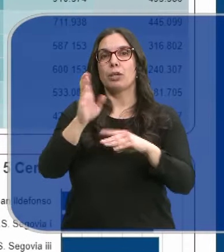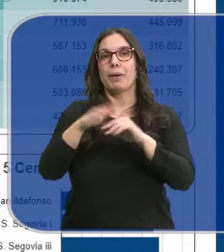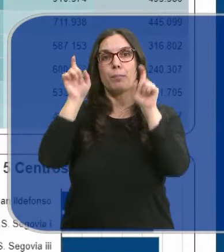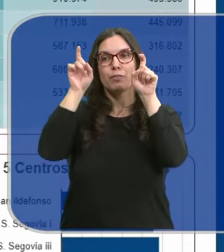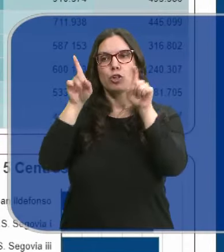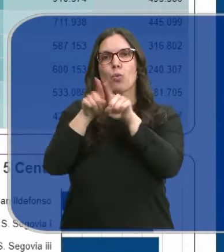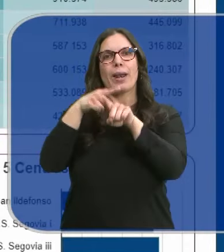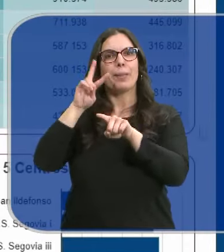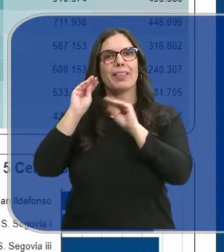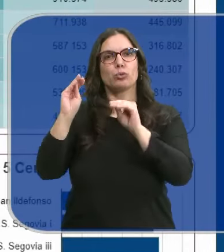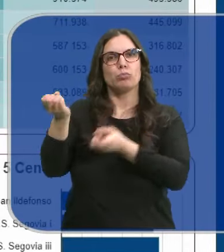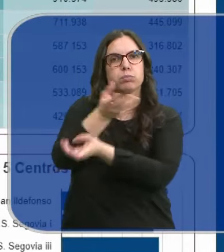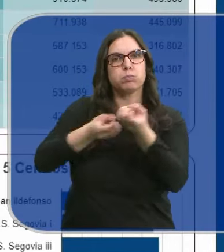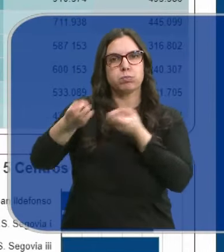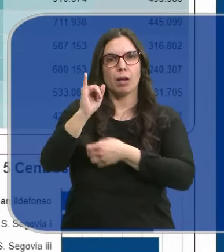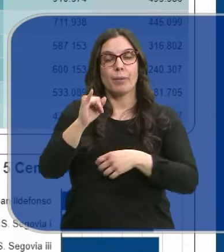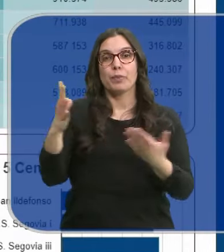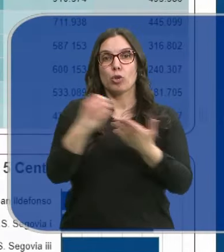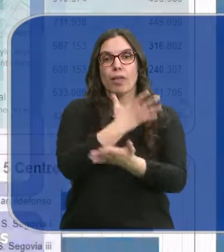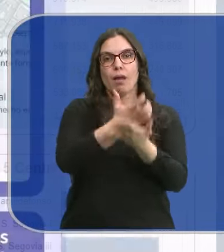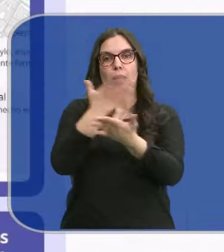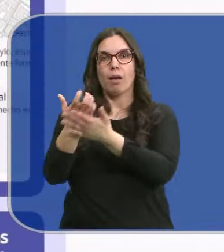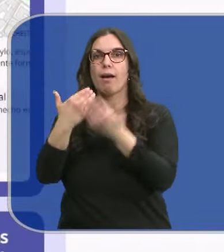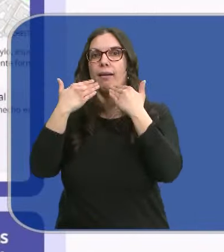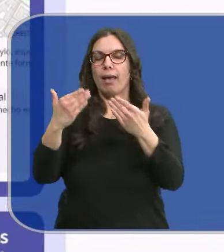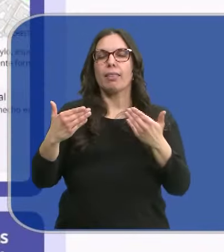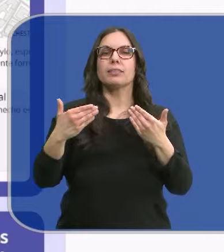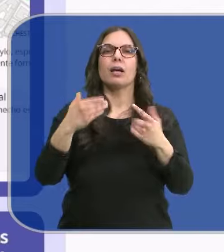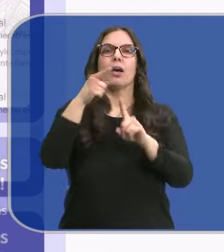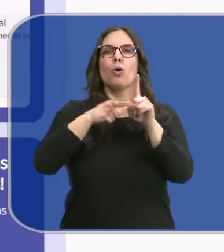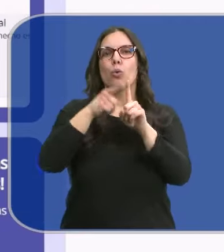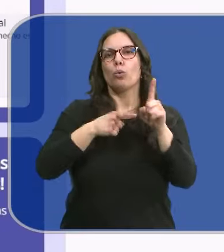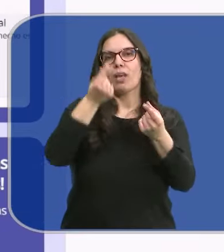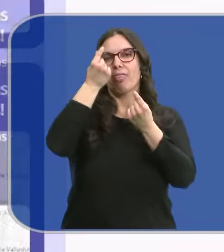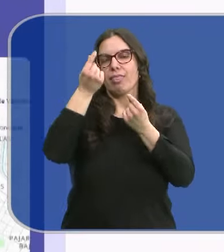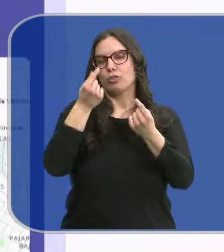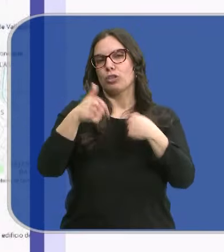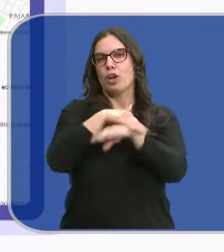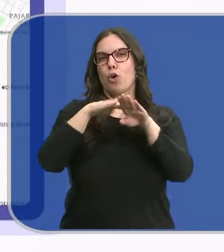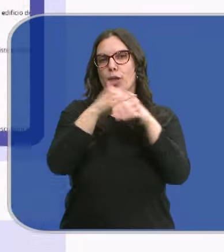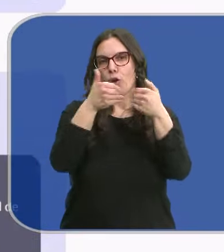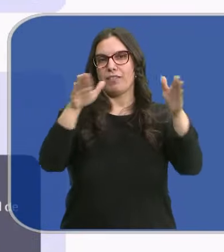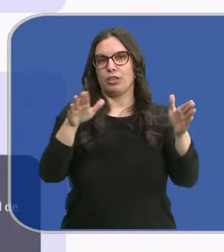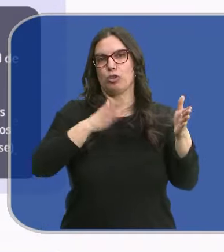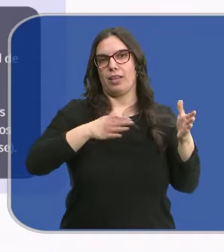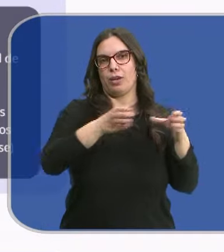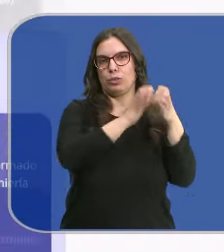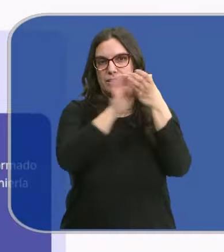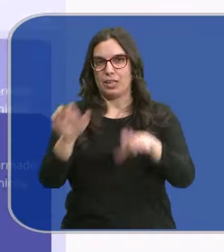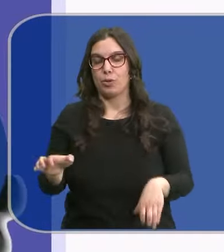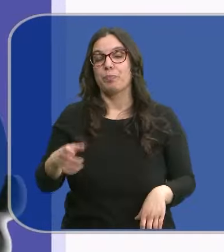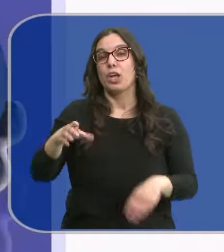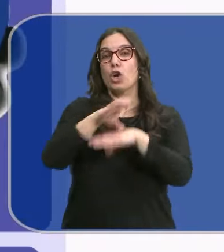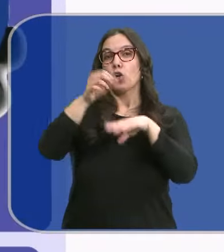experiencias educativas. Utilizan todas ellas los datos del portal de Gobierno Abierto del Ejecutivo Regional. El consejero de la Presidencia